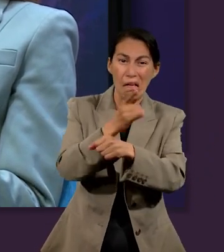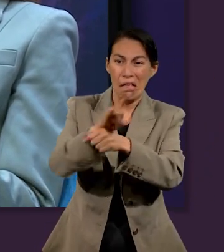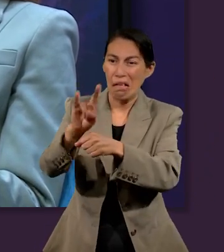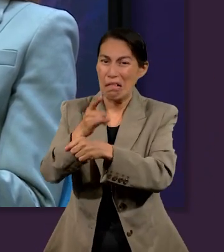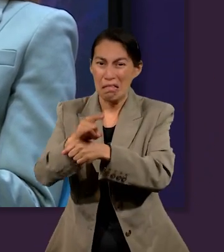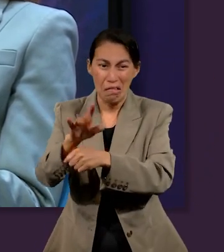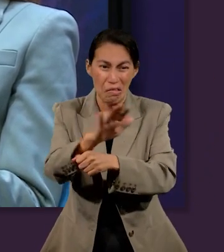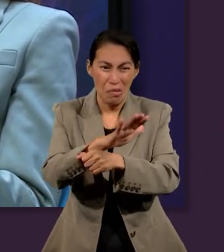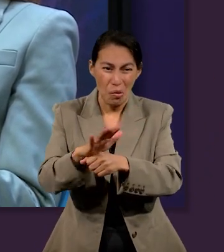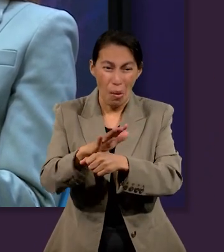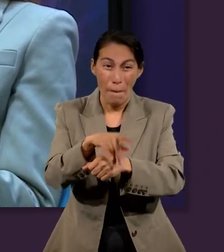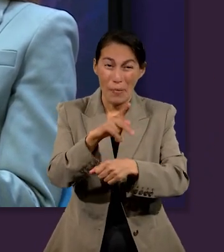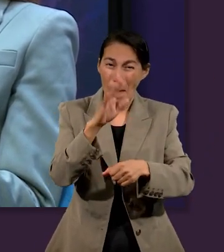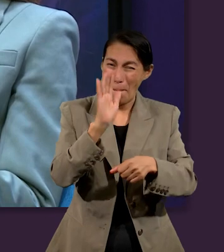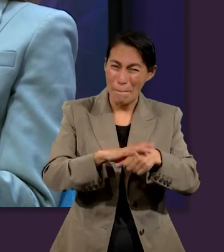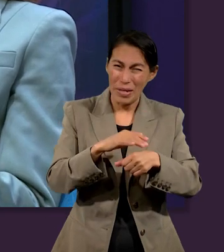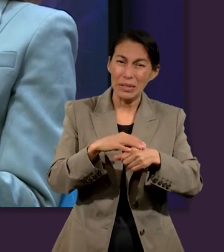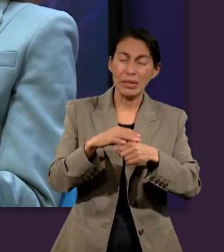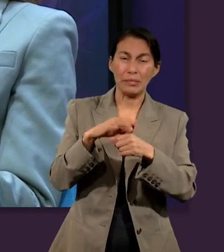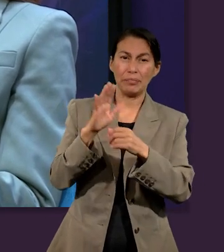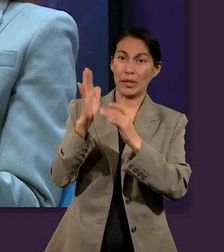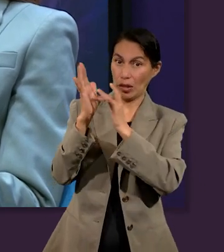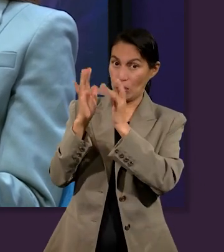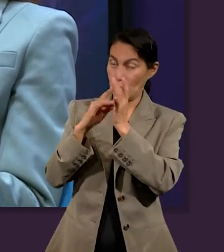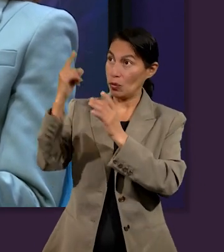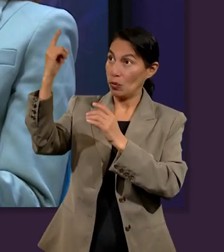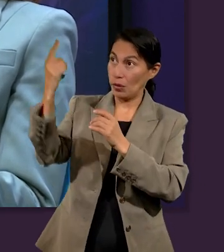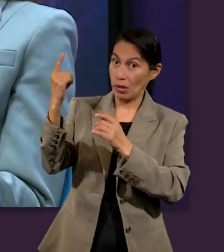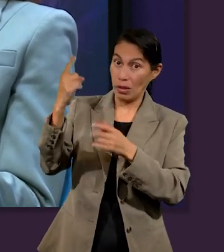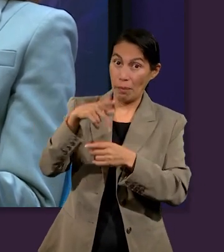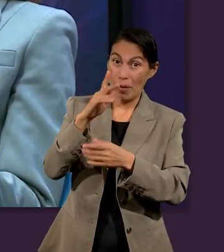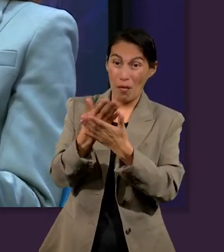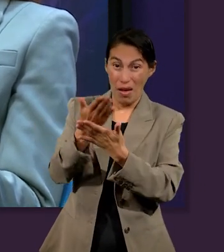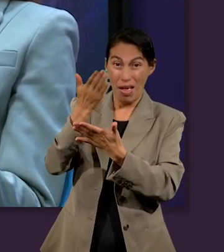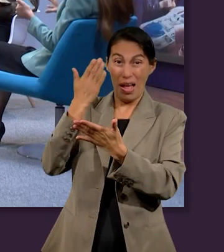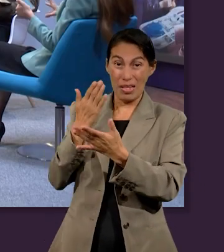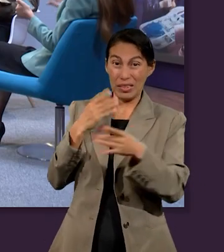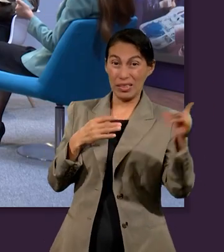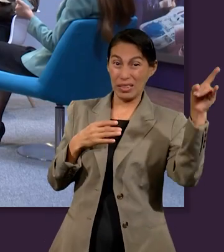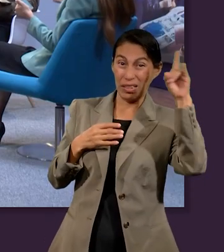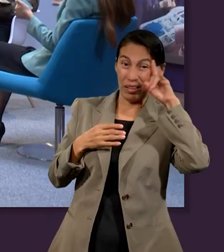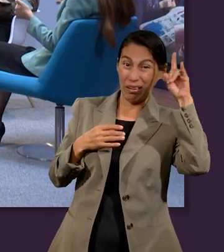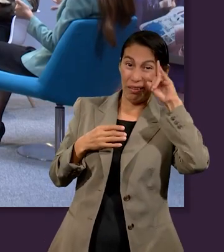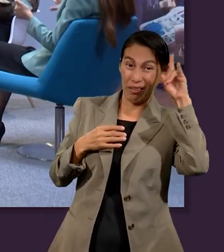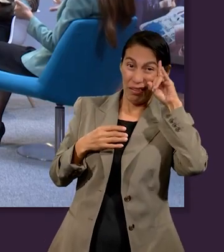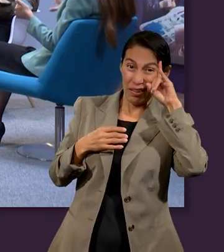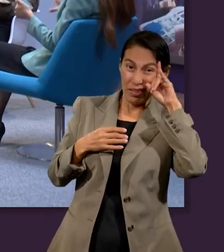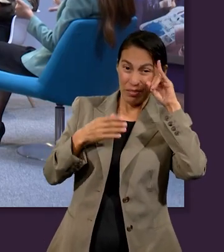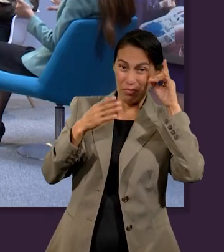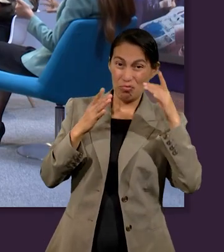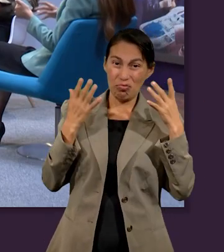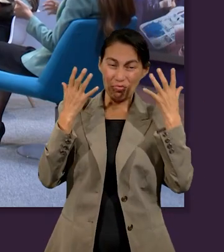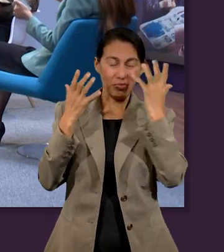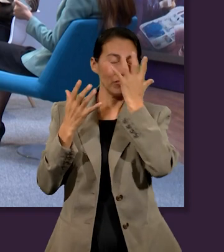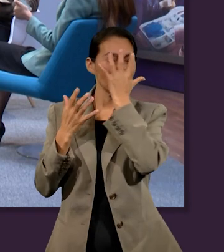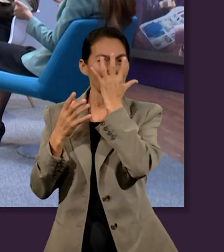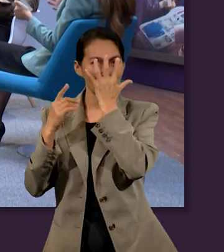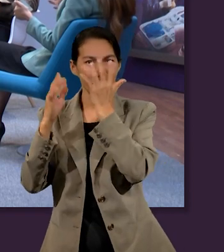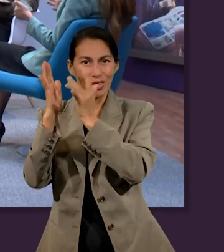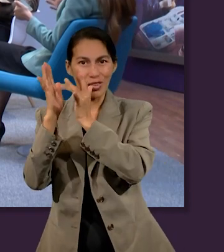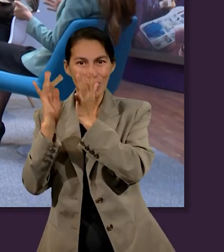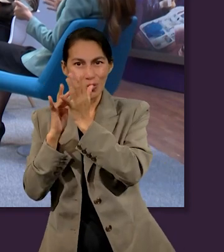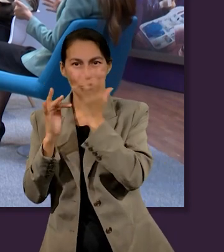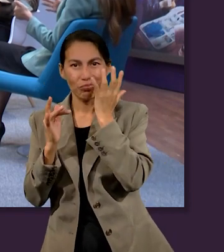será que el mismo Satanás se hará pasar por Cristo. Si ella nos afirma que el mismo Satanás tendrá la